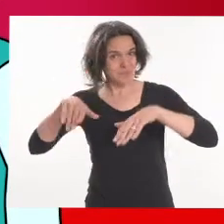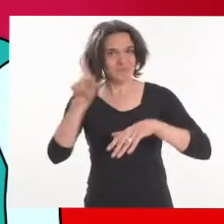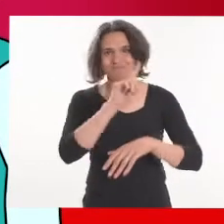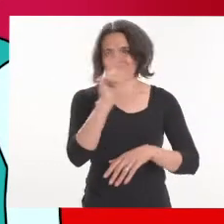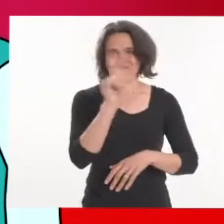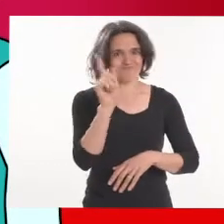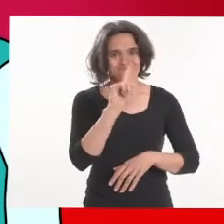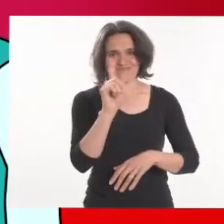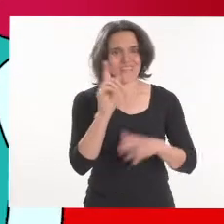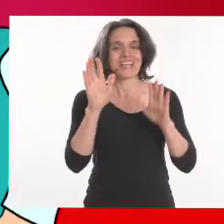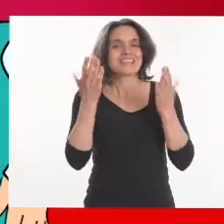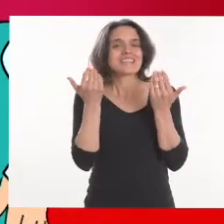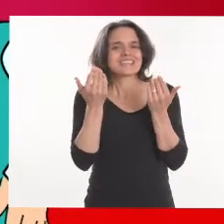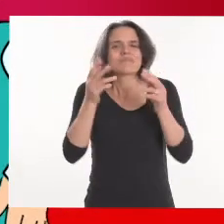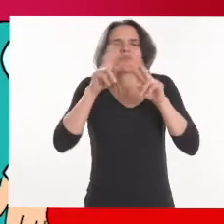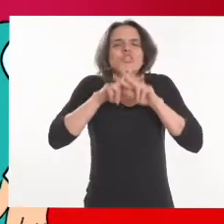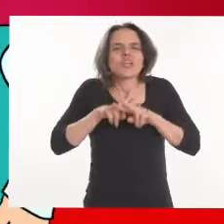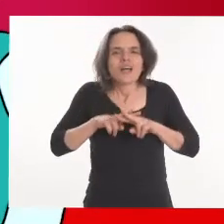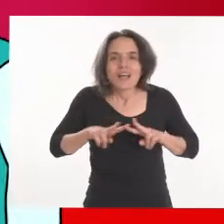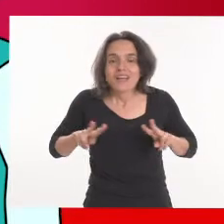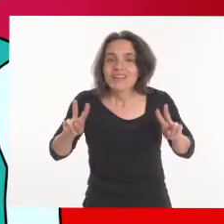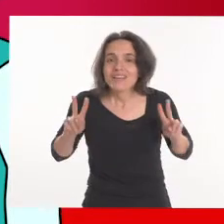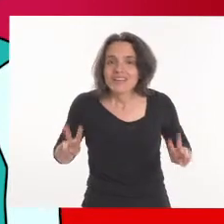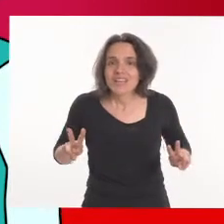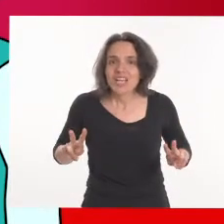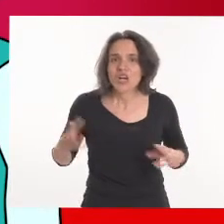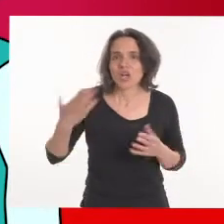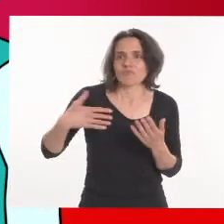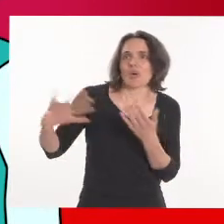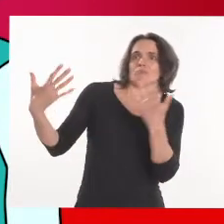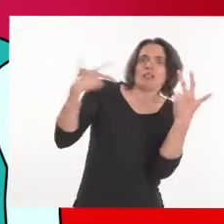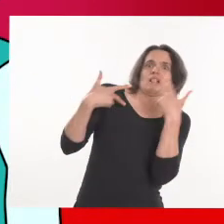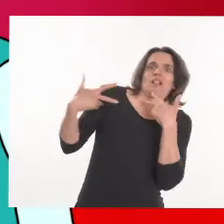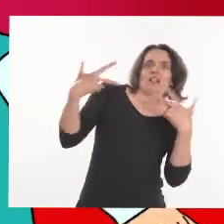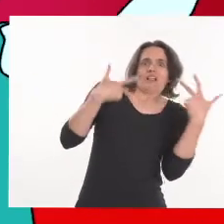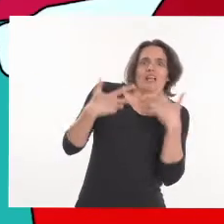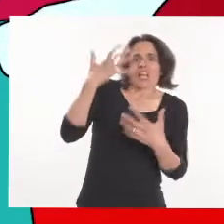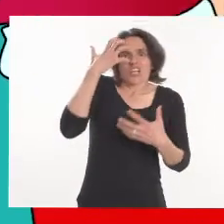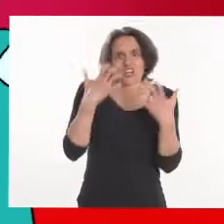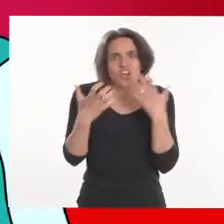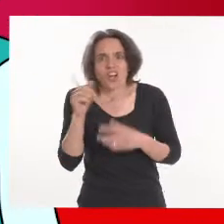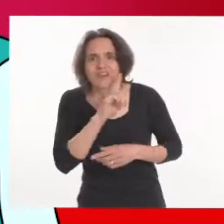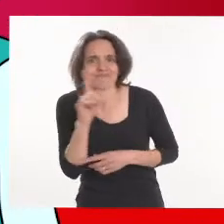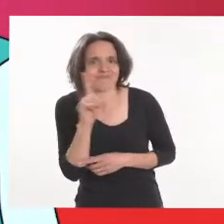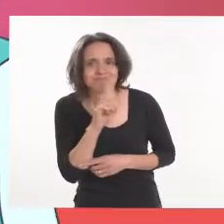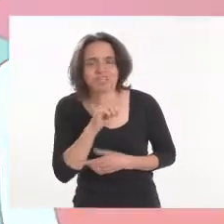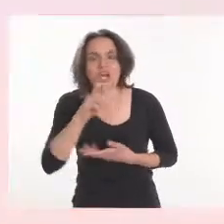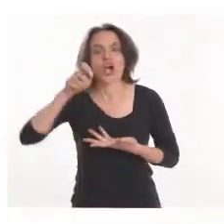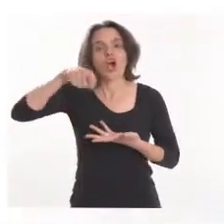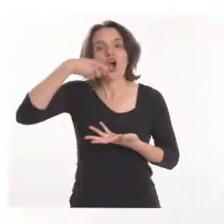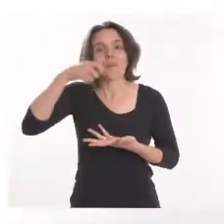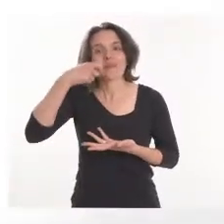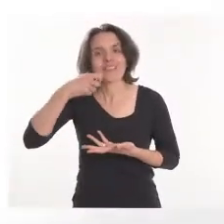un ambiente tranquilo, sin presiones ni enojos, donde la comida sea lo más importante.